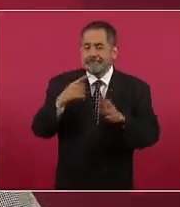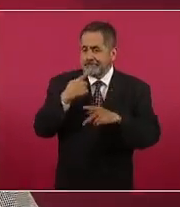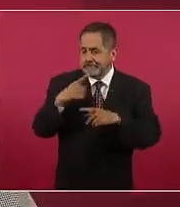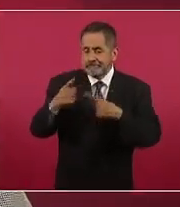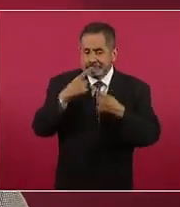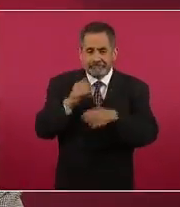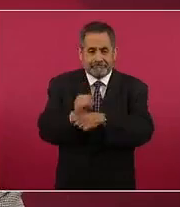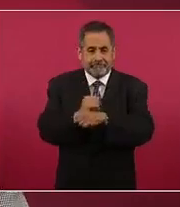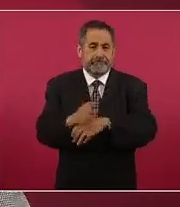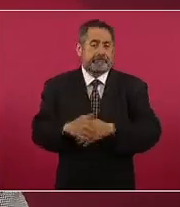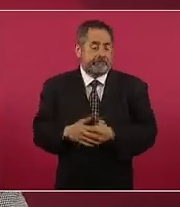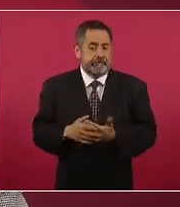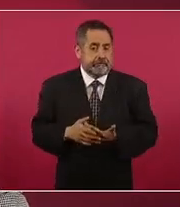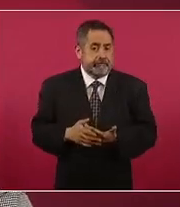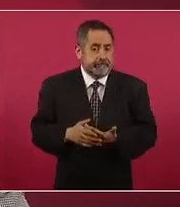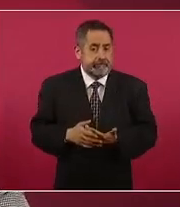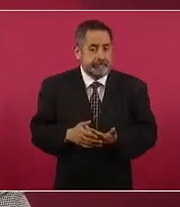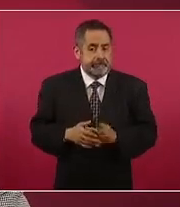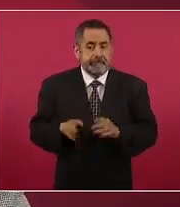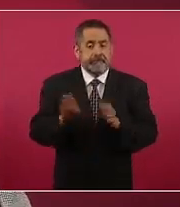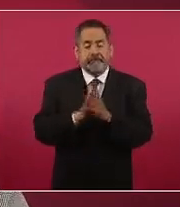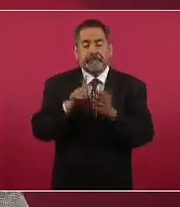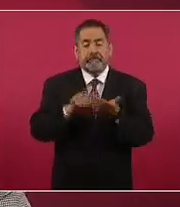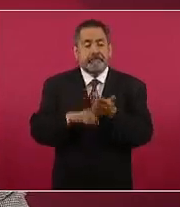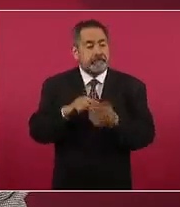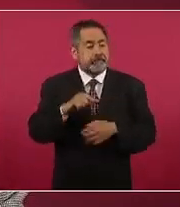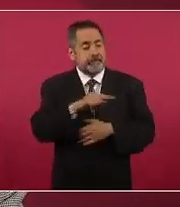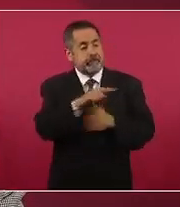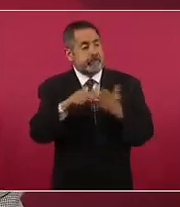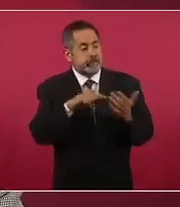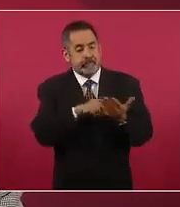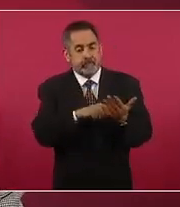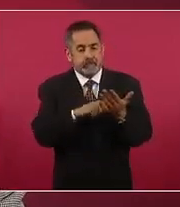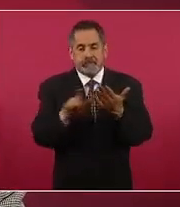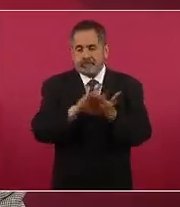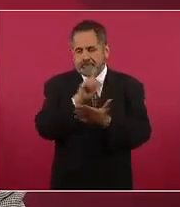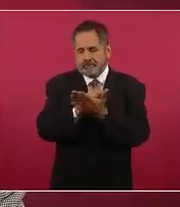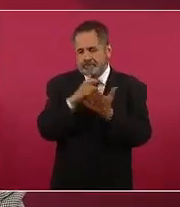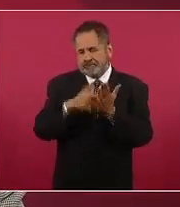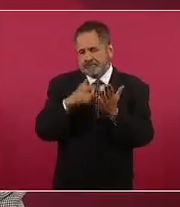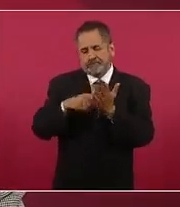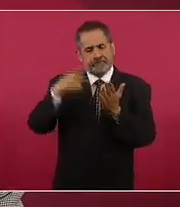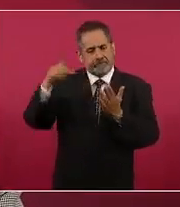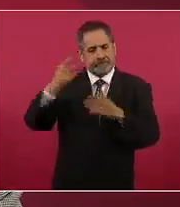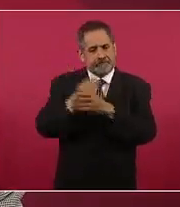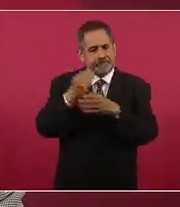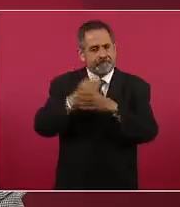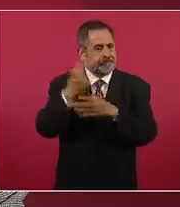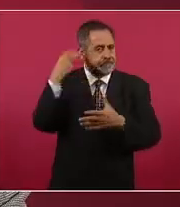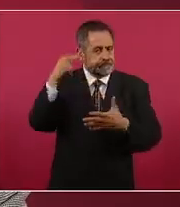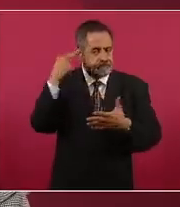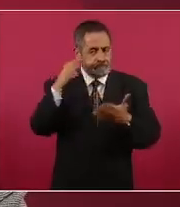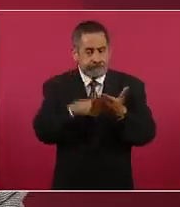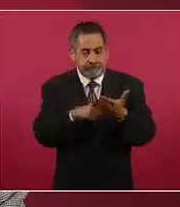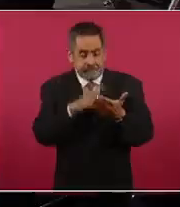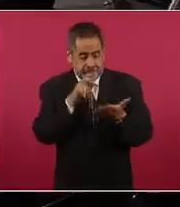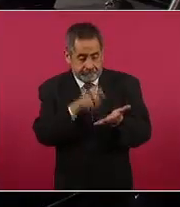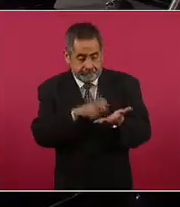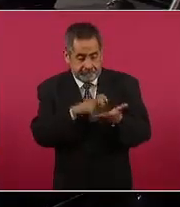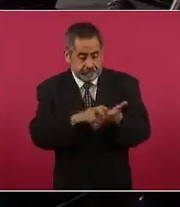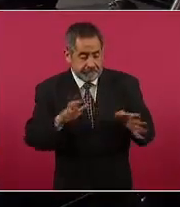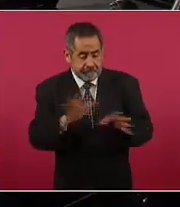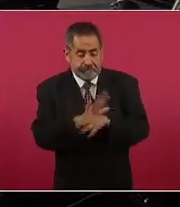mientras no se cambie el sitio y de acuerdo a la legislatura en el Estado no se va a poder